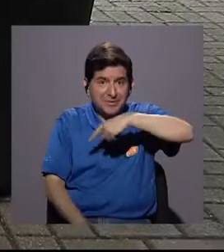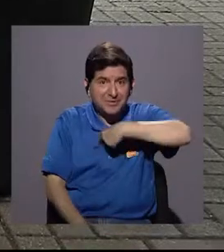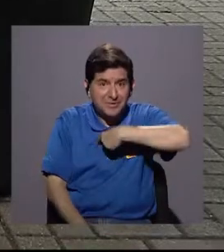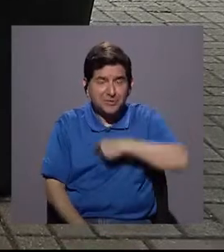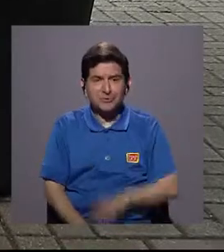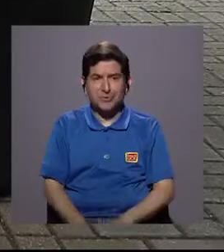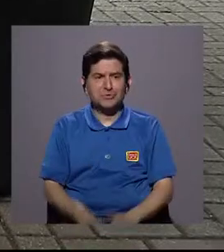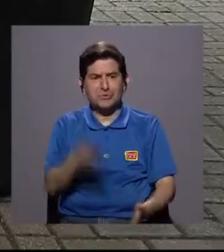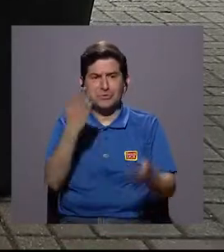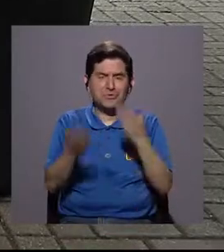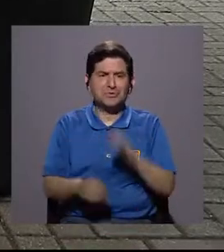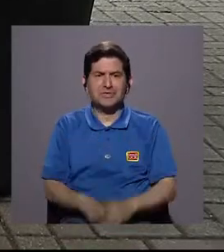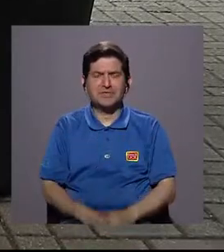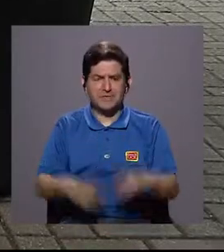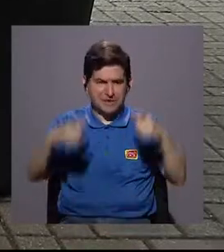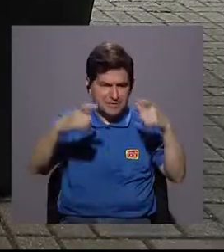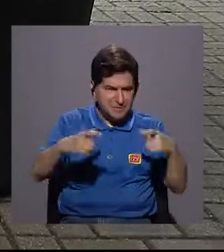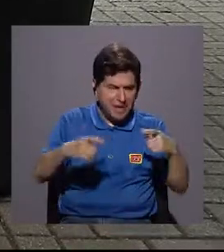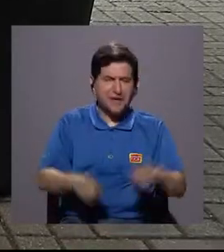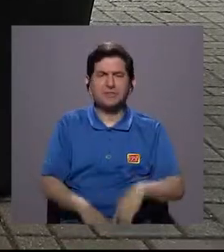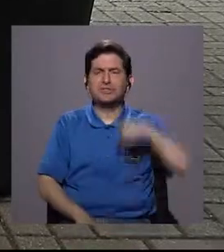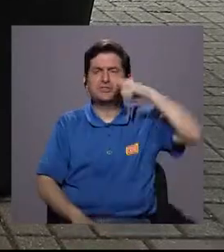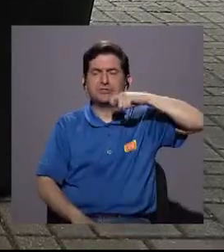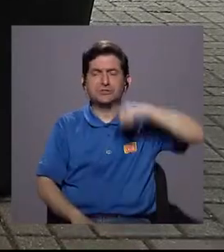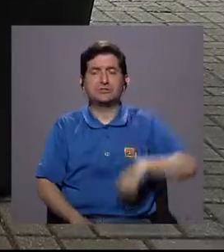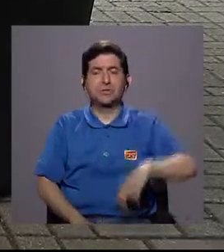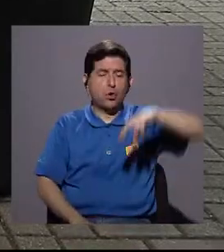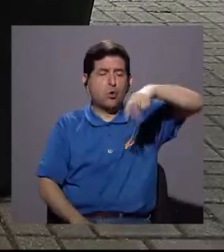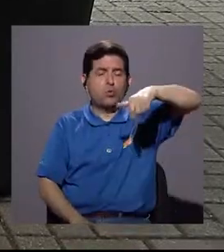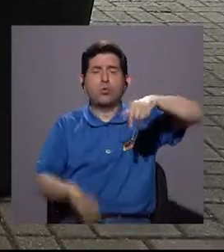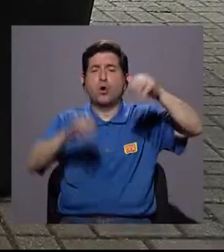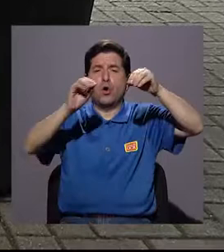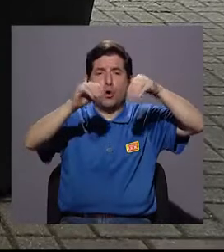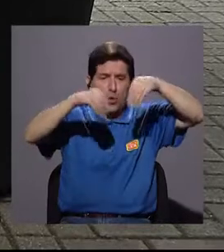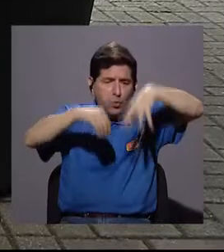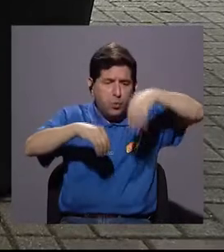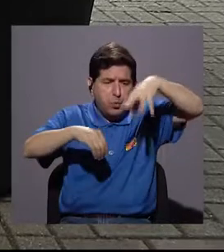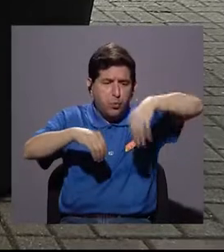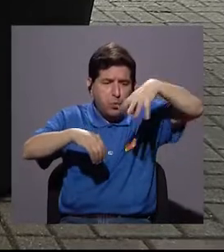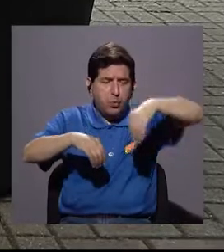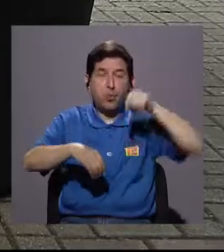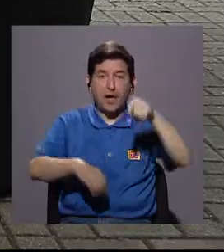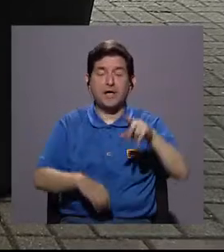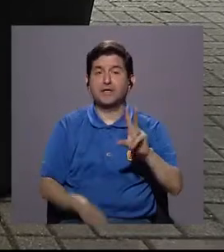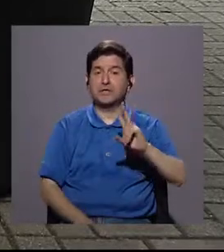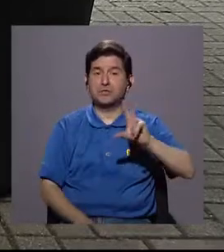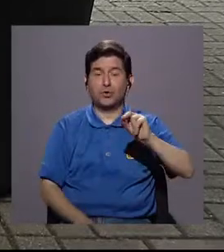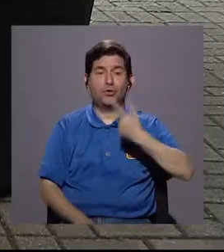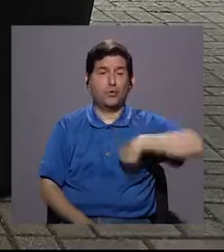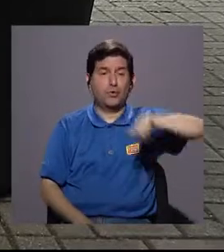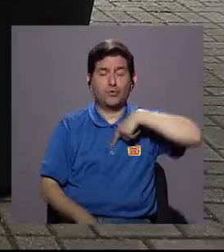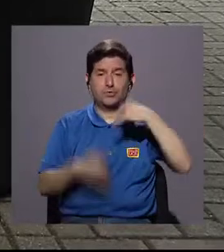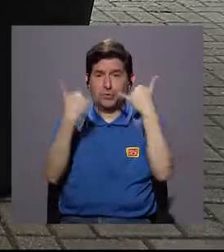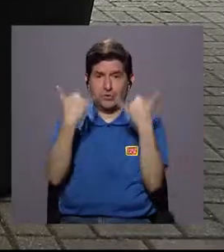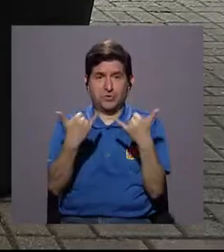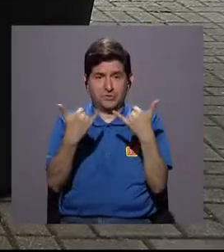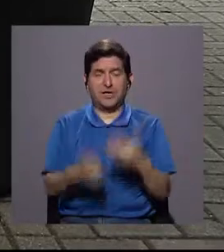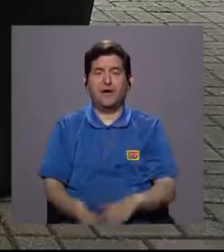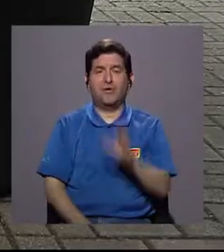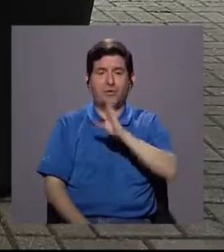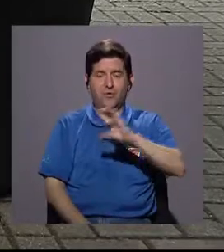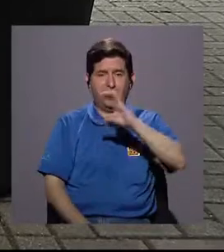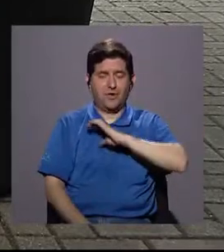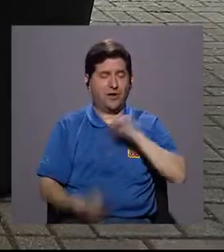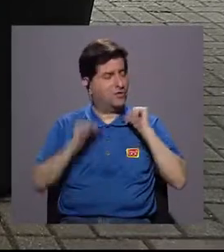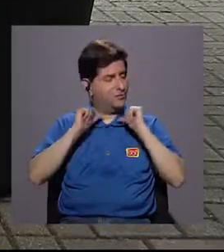Estamos lavando nuestros trastos, lavando nuestros dientes con tubos abiertos. Entonces, ya eso no es algo que nosotros podamos, no es un